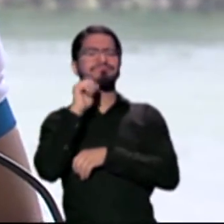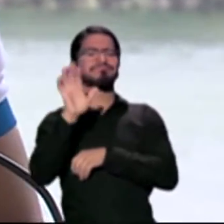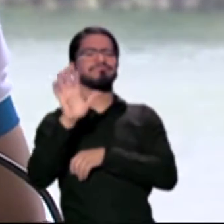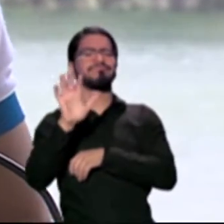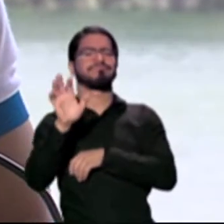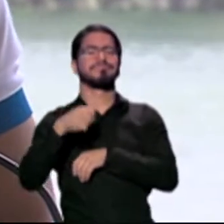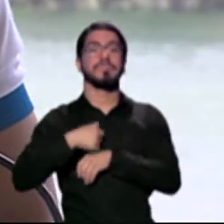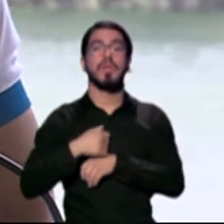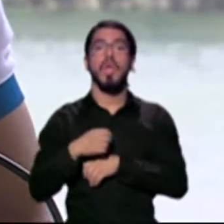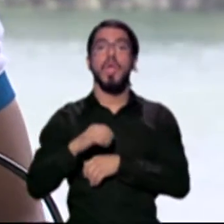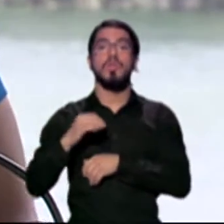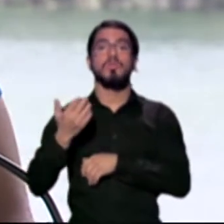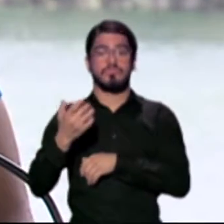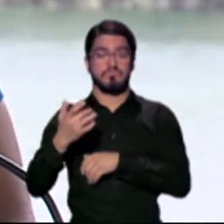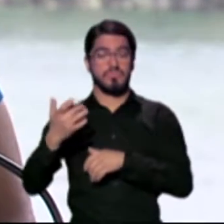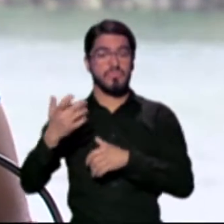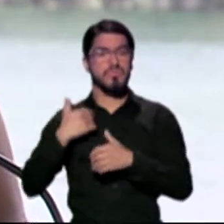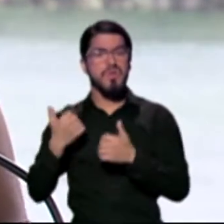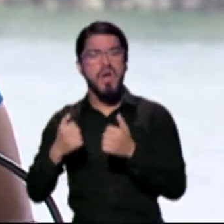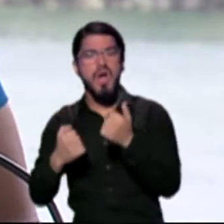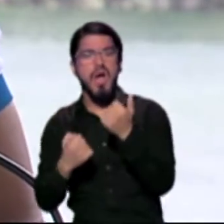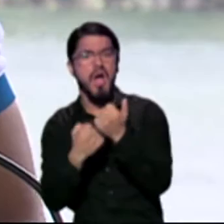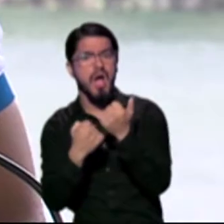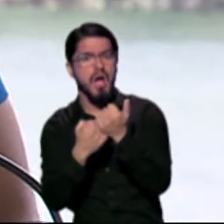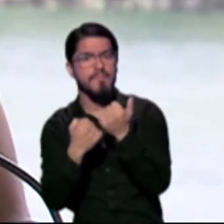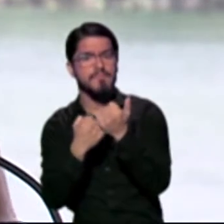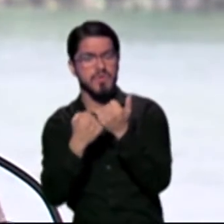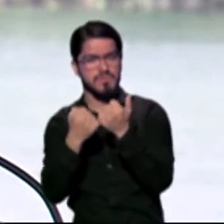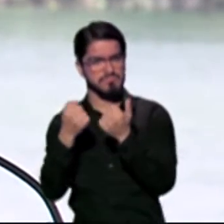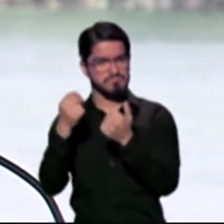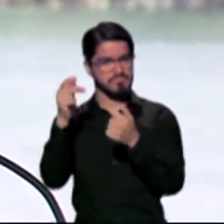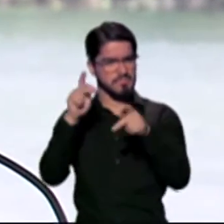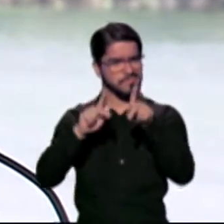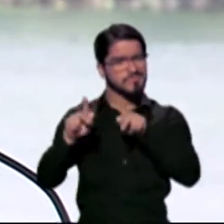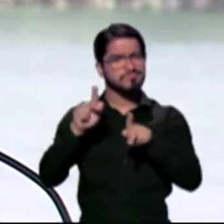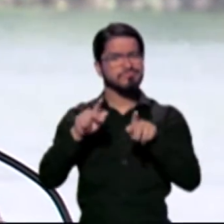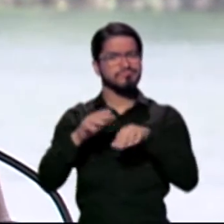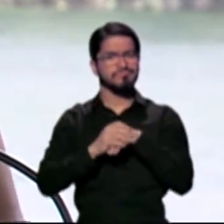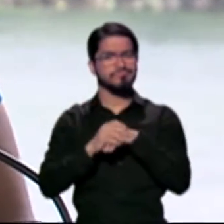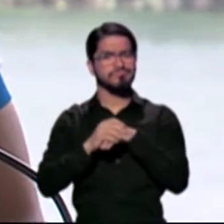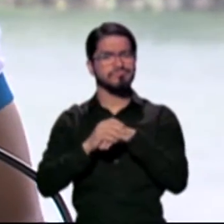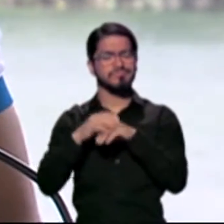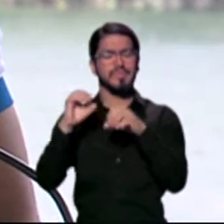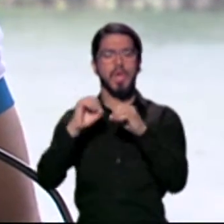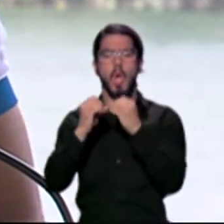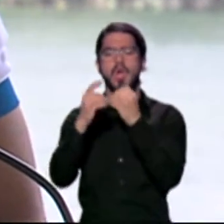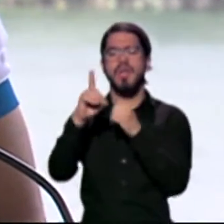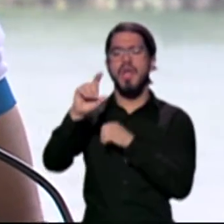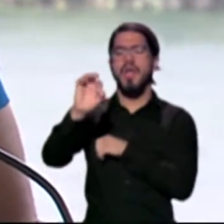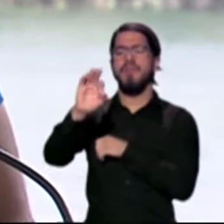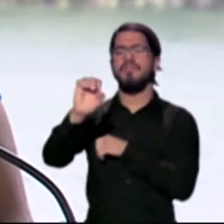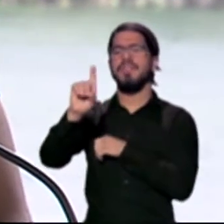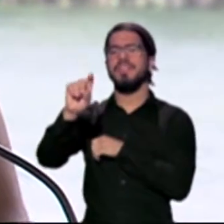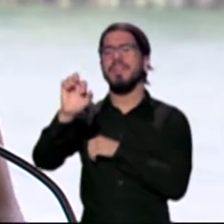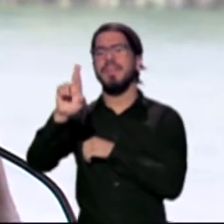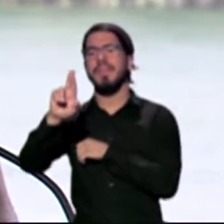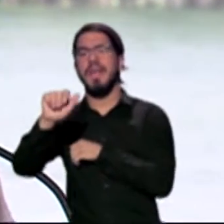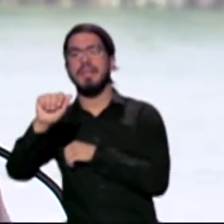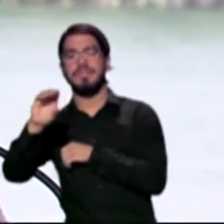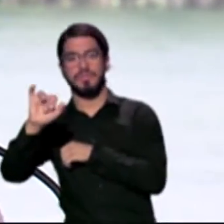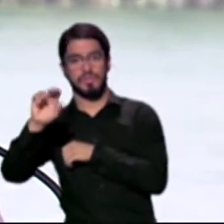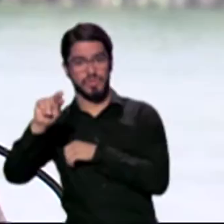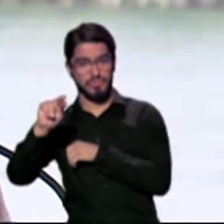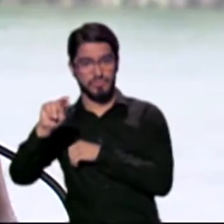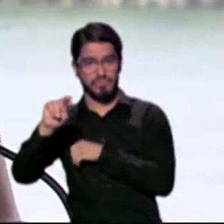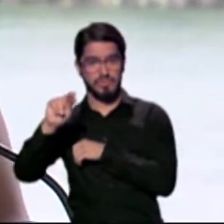en trabajar en el colectivo Y ese es el mayor legado que esta federación nos puede inculcar a